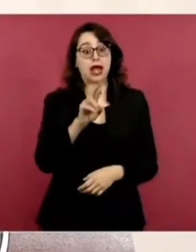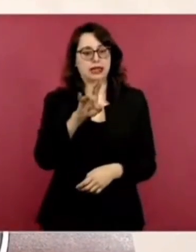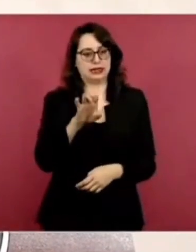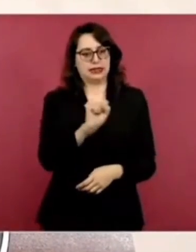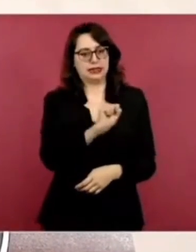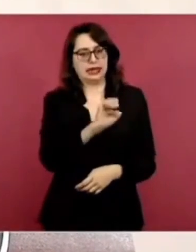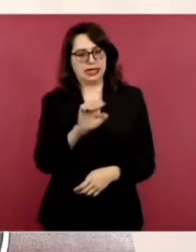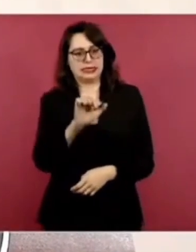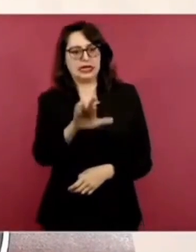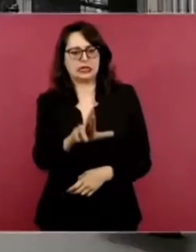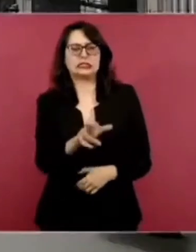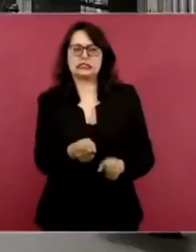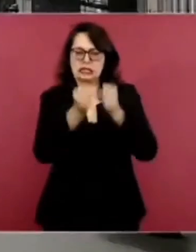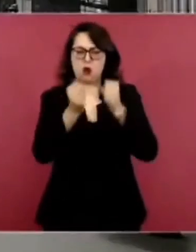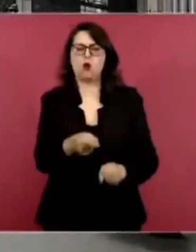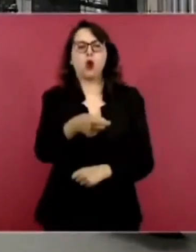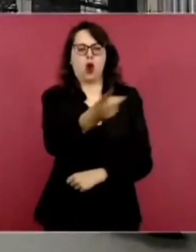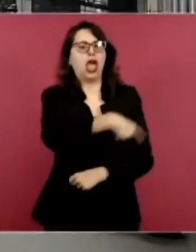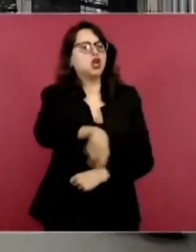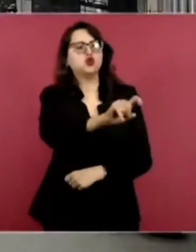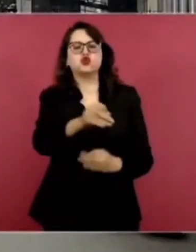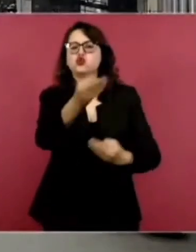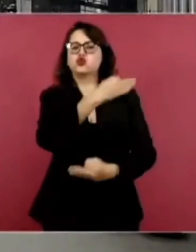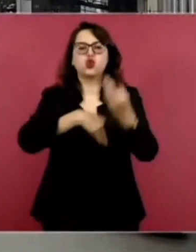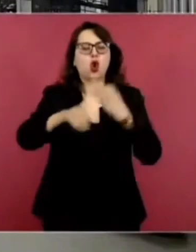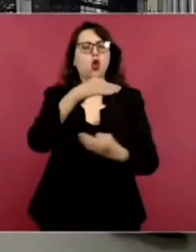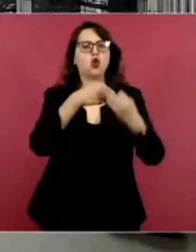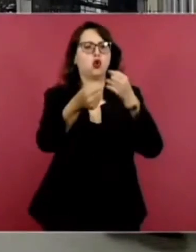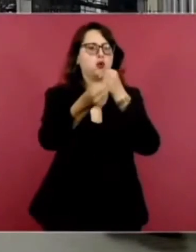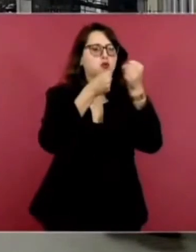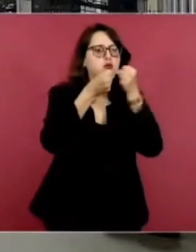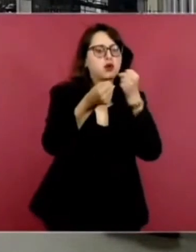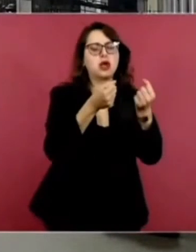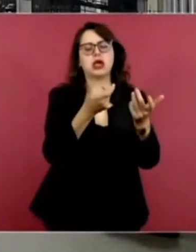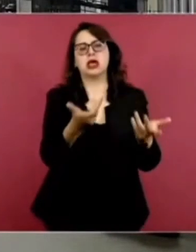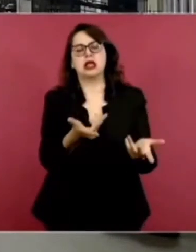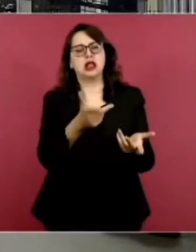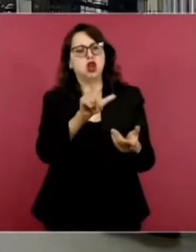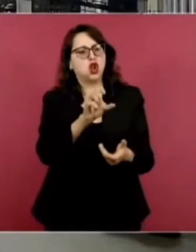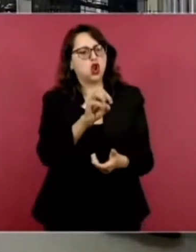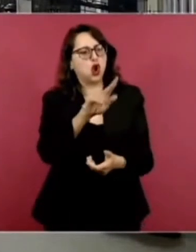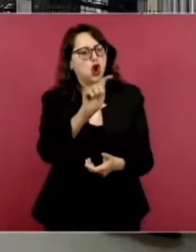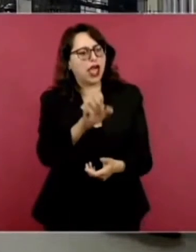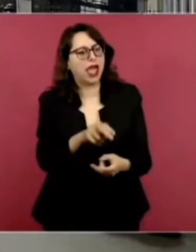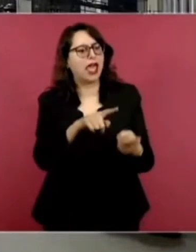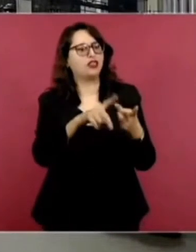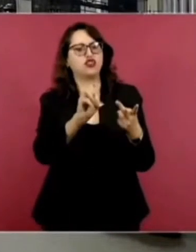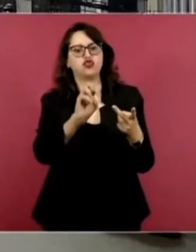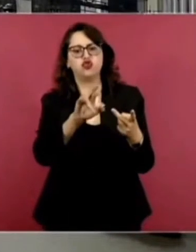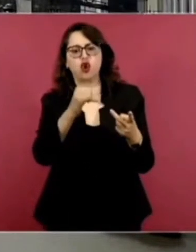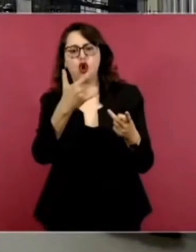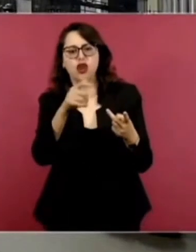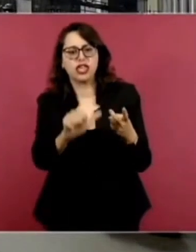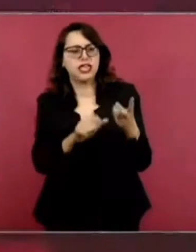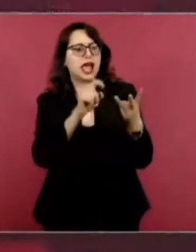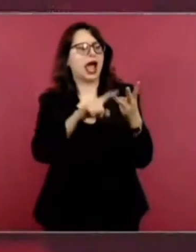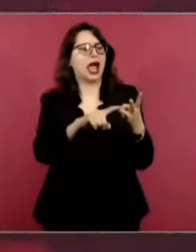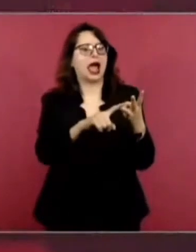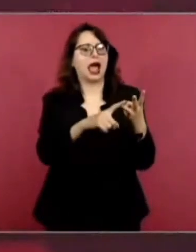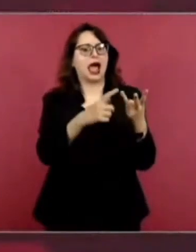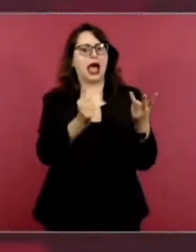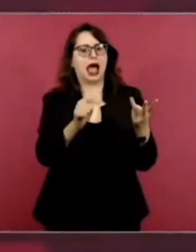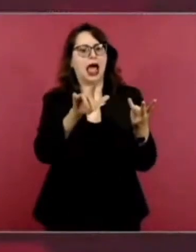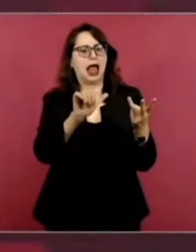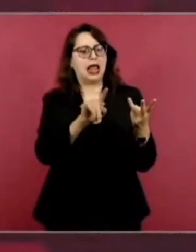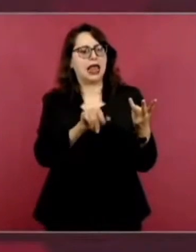Sí, todos, todos esos, o a lo mejor, a la RAC, o no